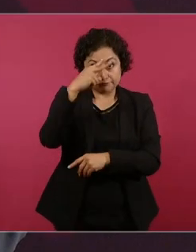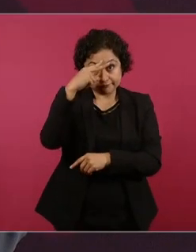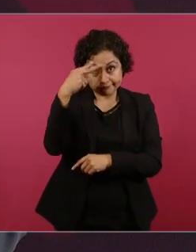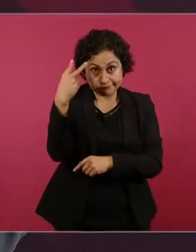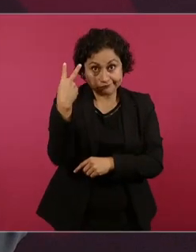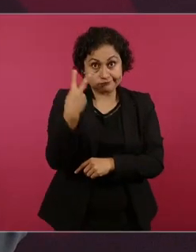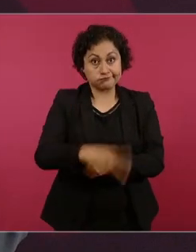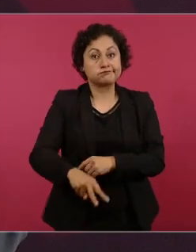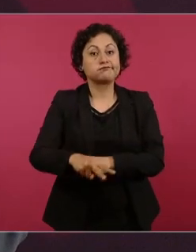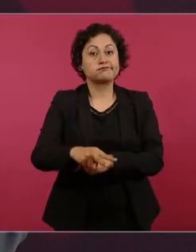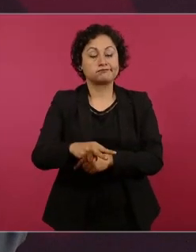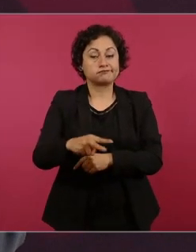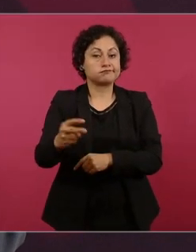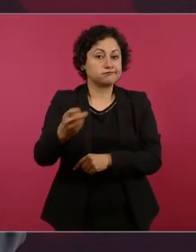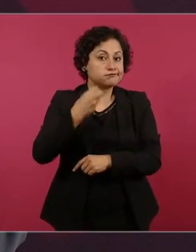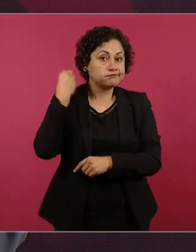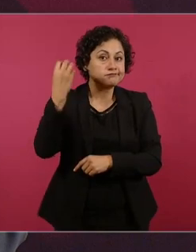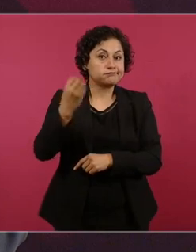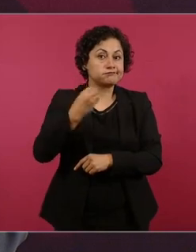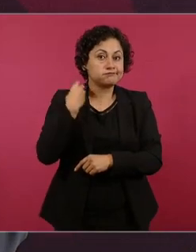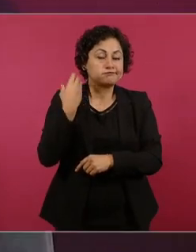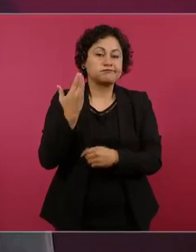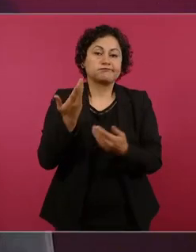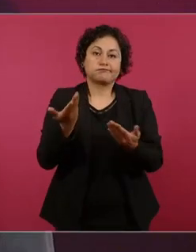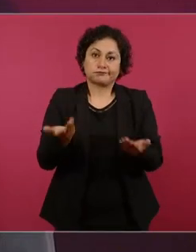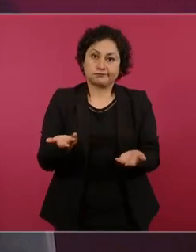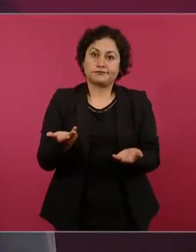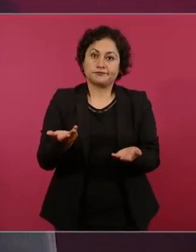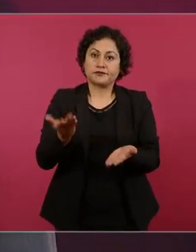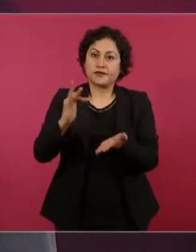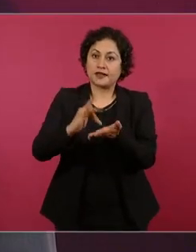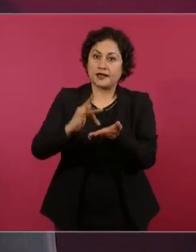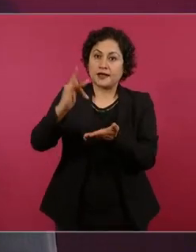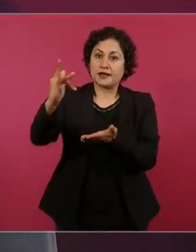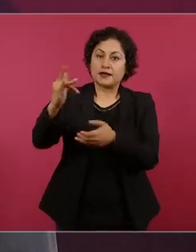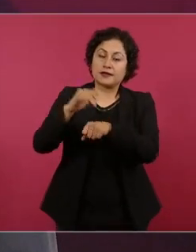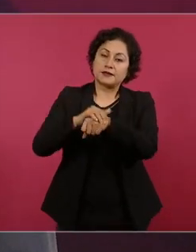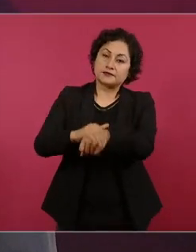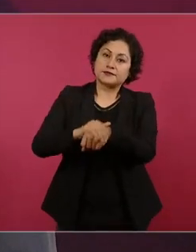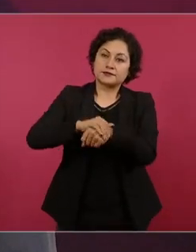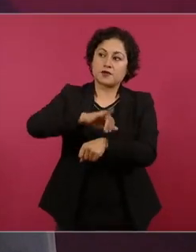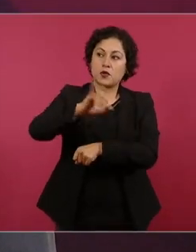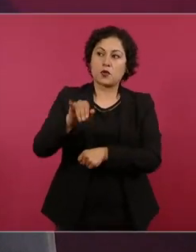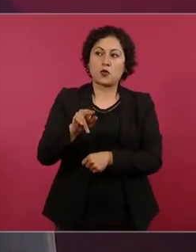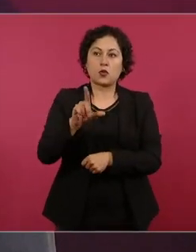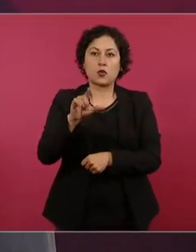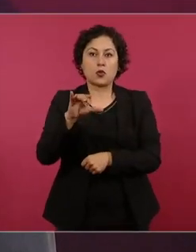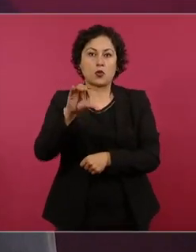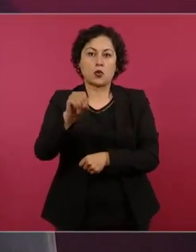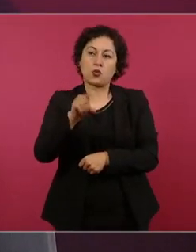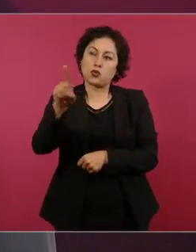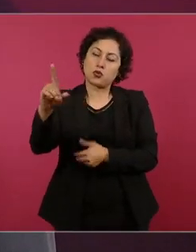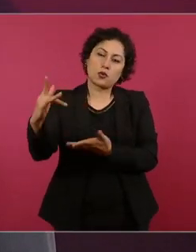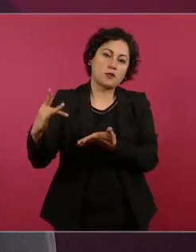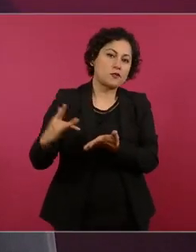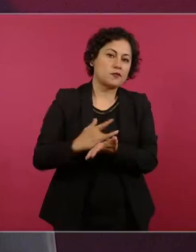Gracias, amigo Julio, por tu enorme apoyo,